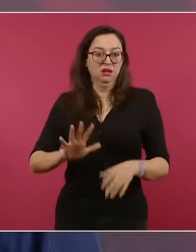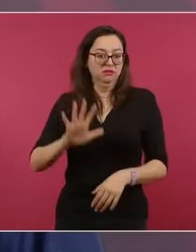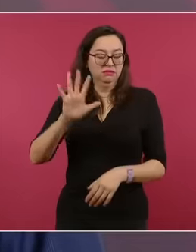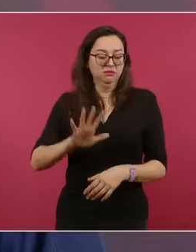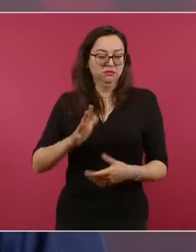gorilas.